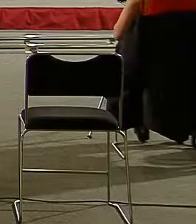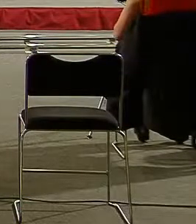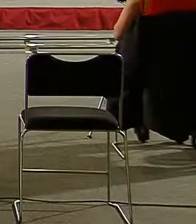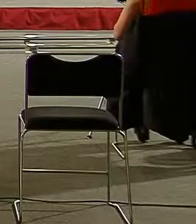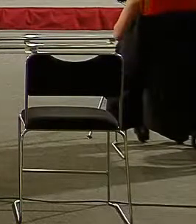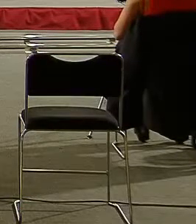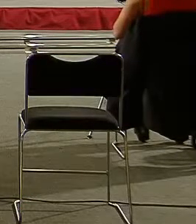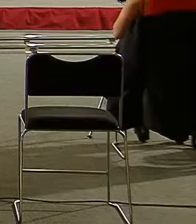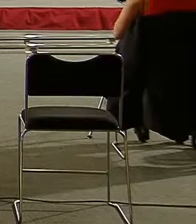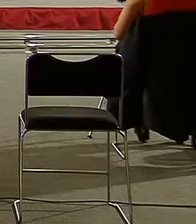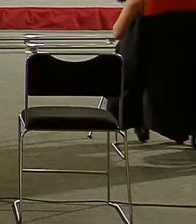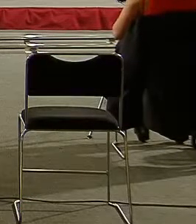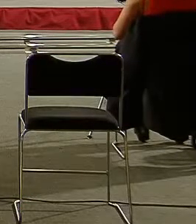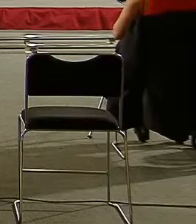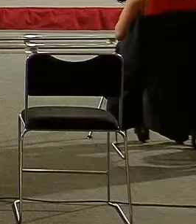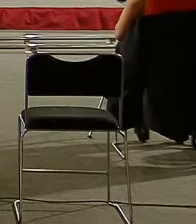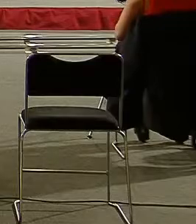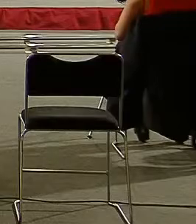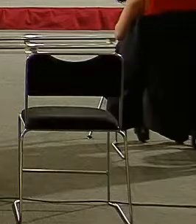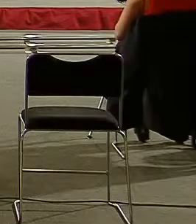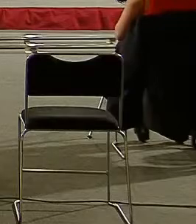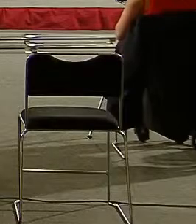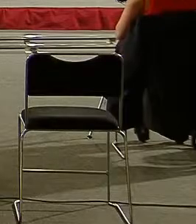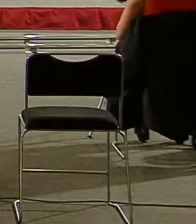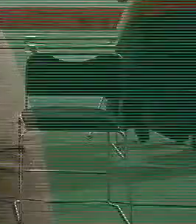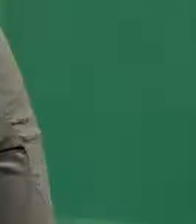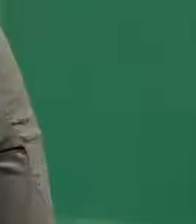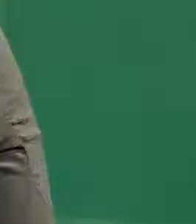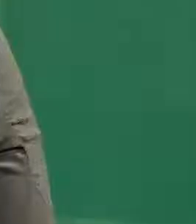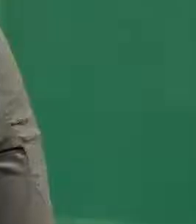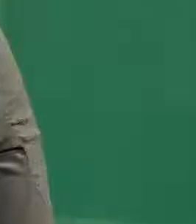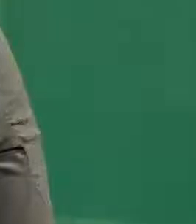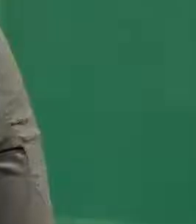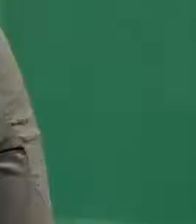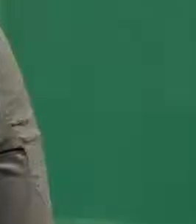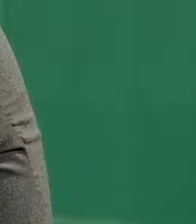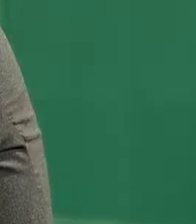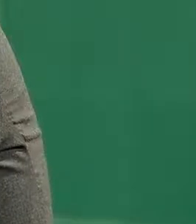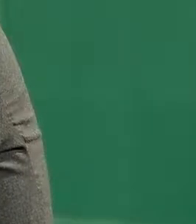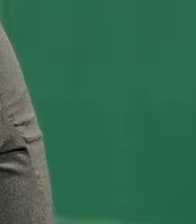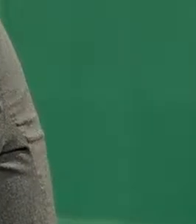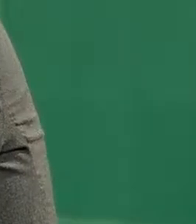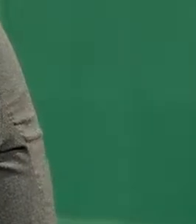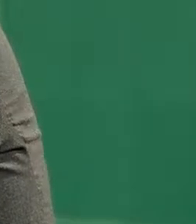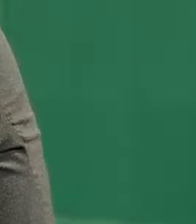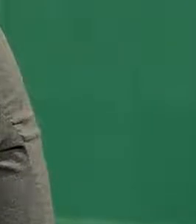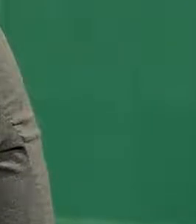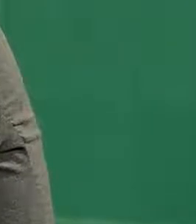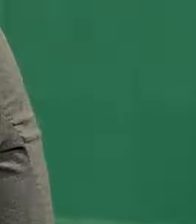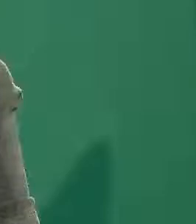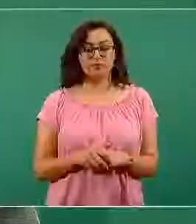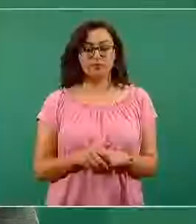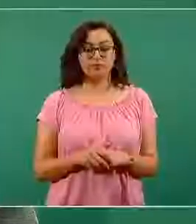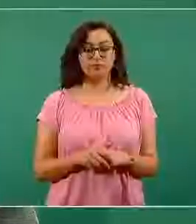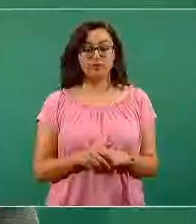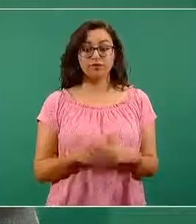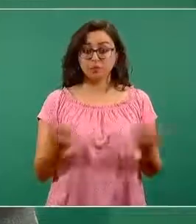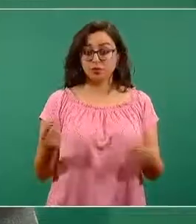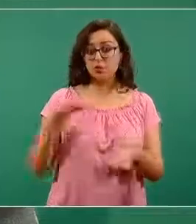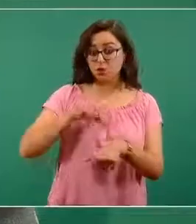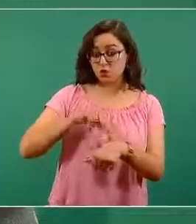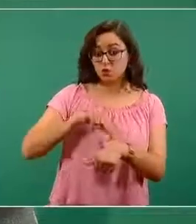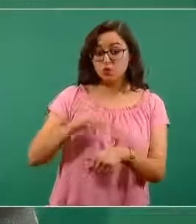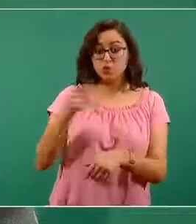El doctor López-Gatell está en casa, continúa su recuperación. La última vez que yo